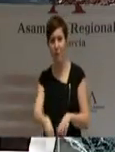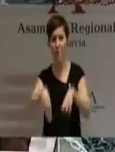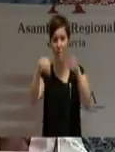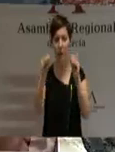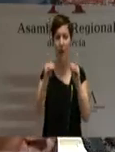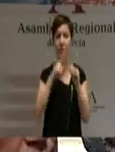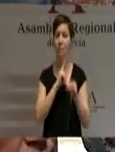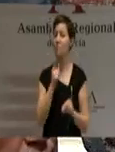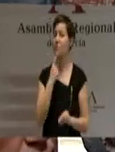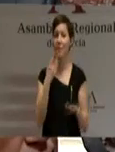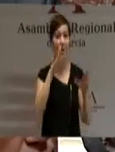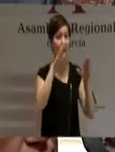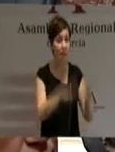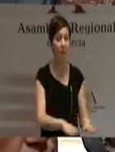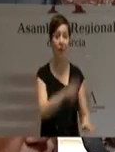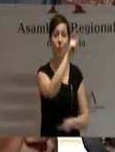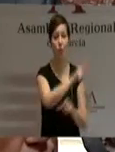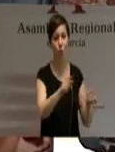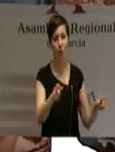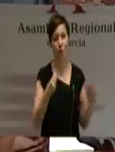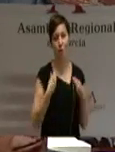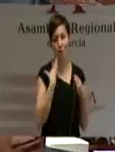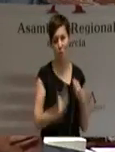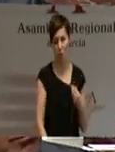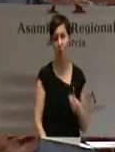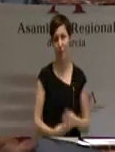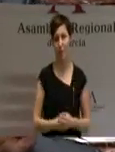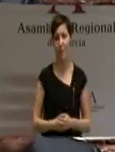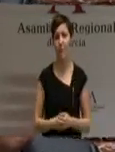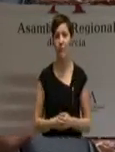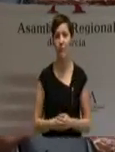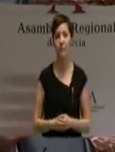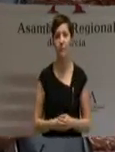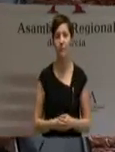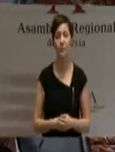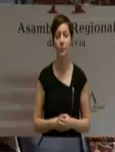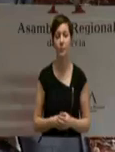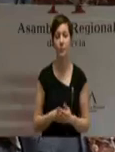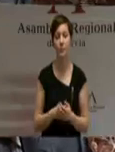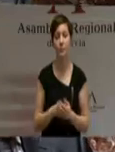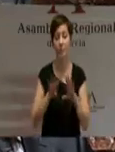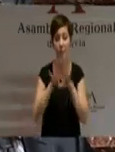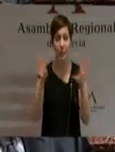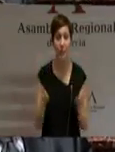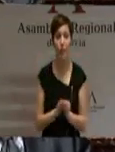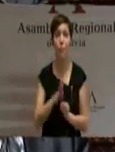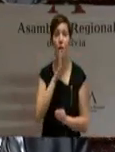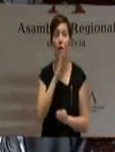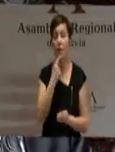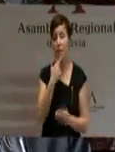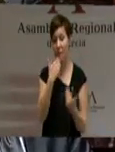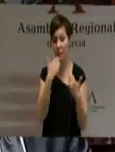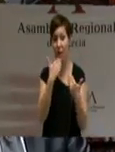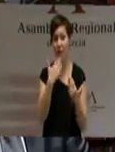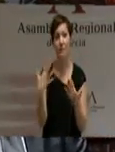y como única meta nuestra región. Paso ahora, después de terminar el pequeño resumen de gratitudes, ahí uno y